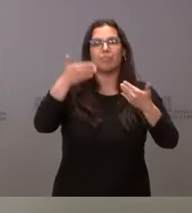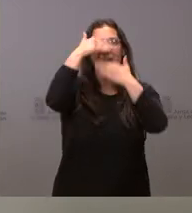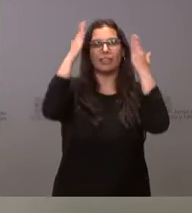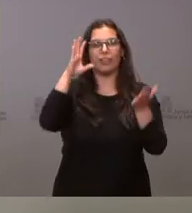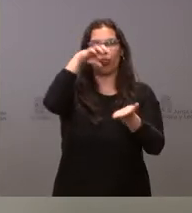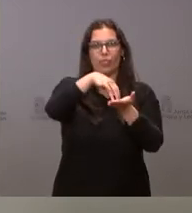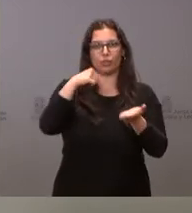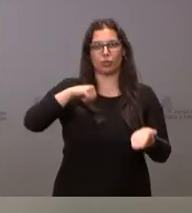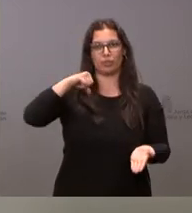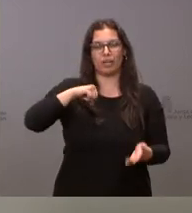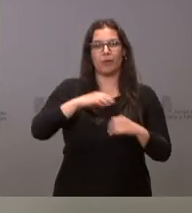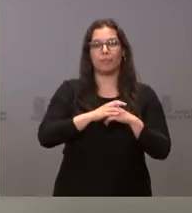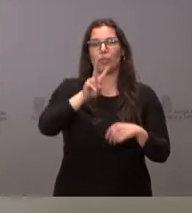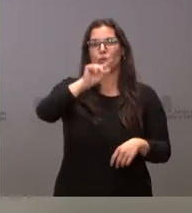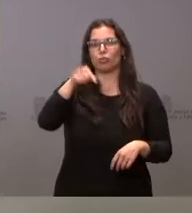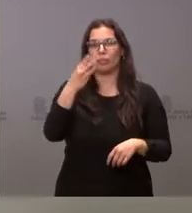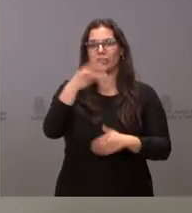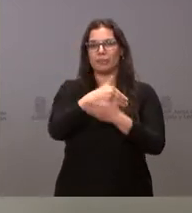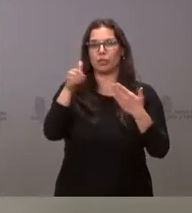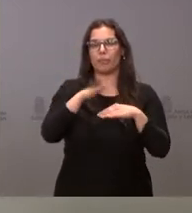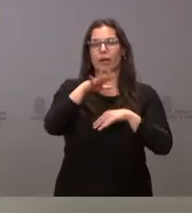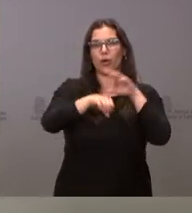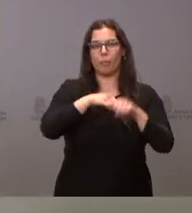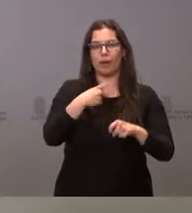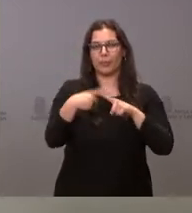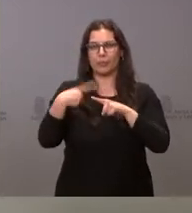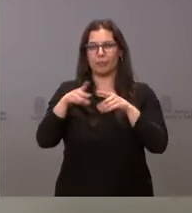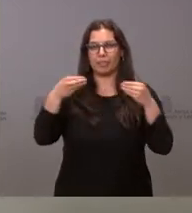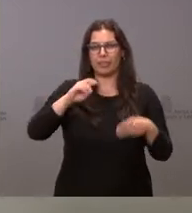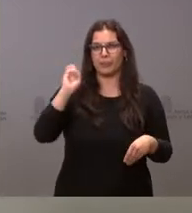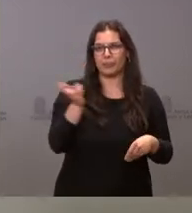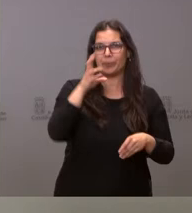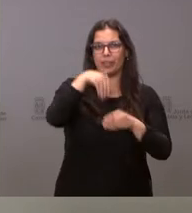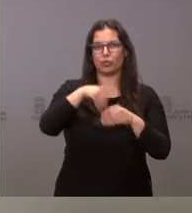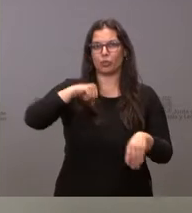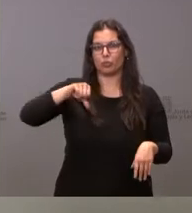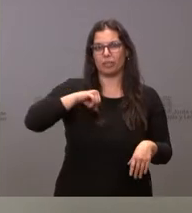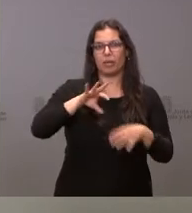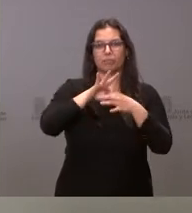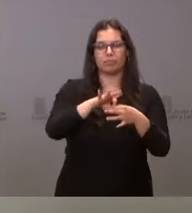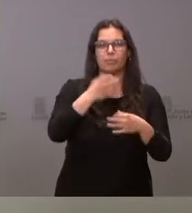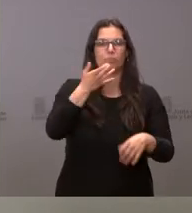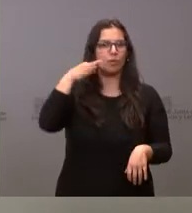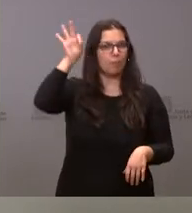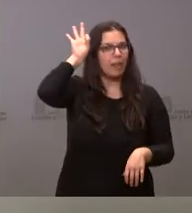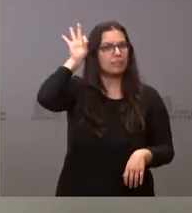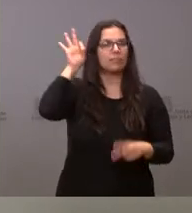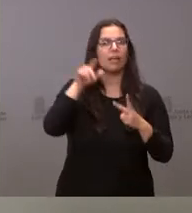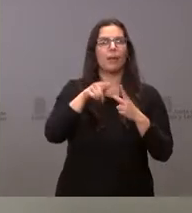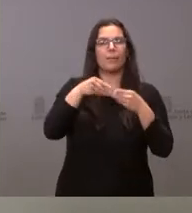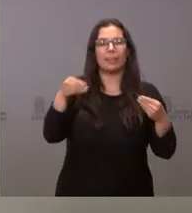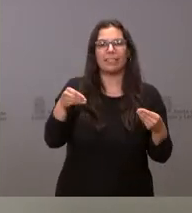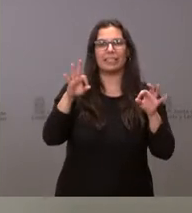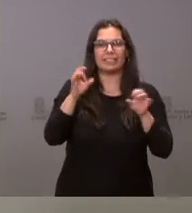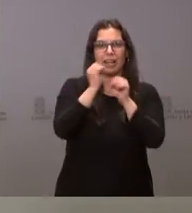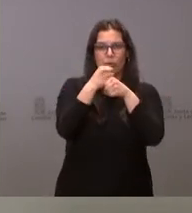hospitalarios, 2,3 millones para suministros en diversos hospitales relativos a implantes cocleares, material de